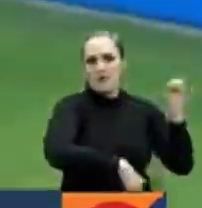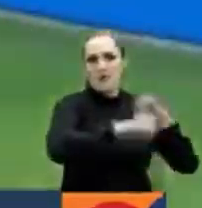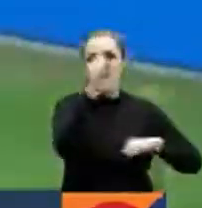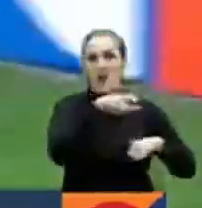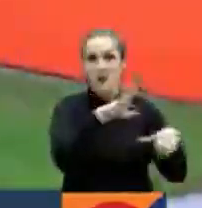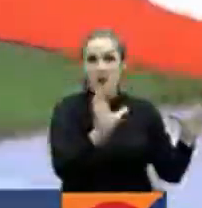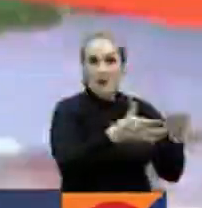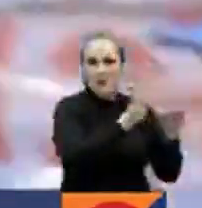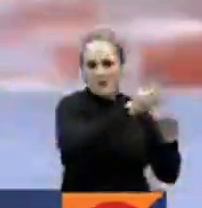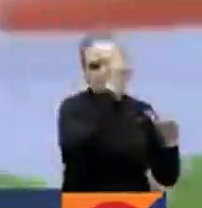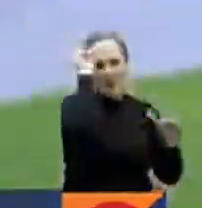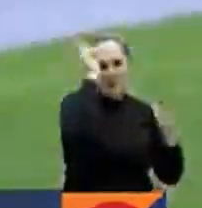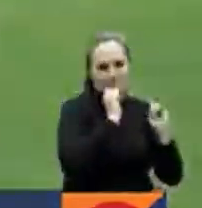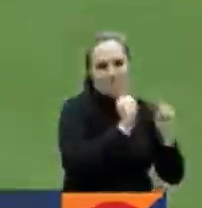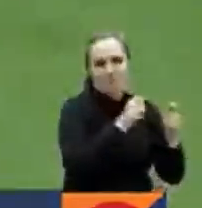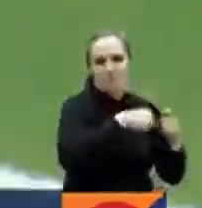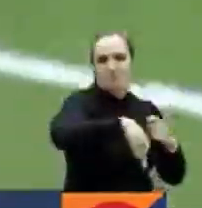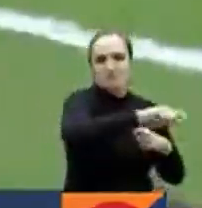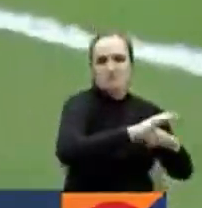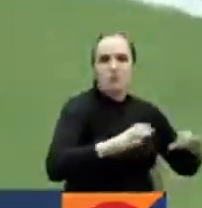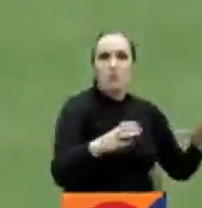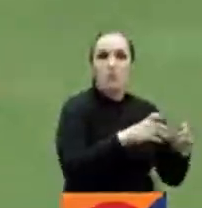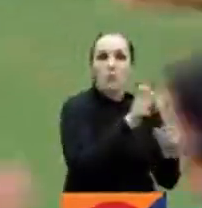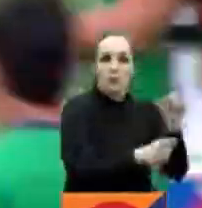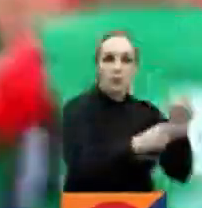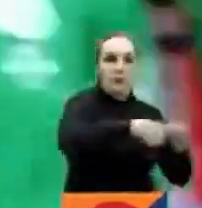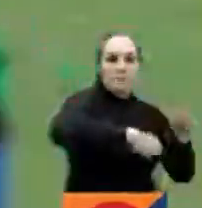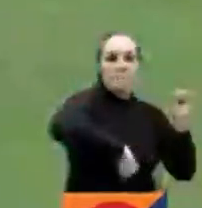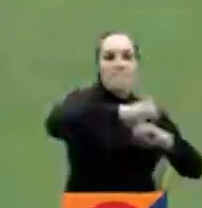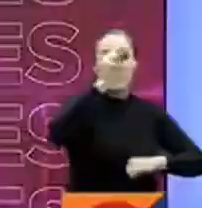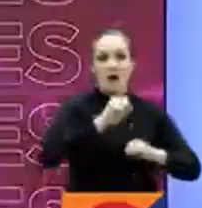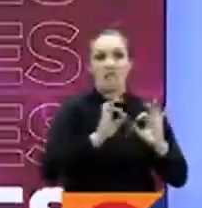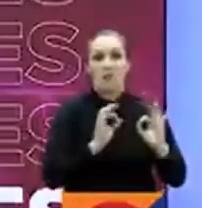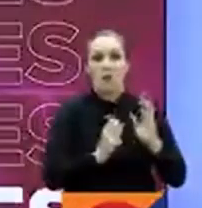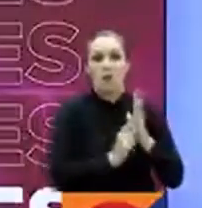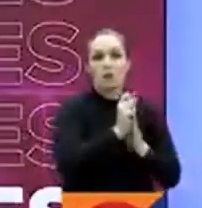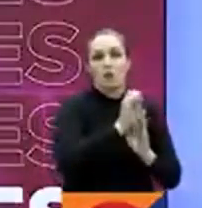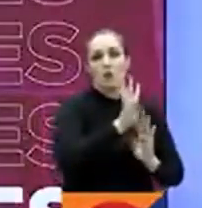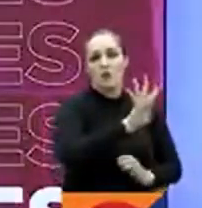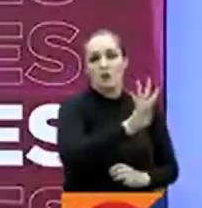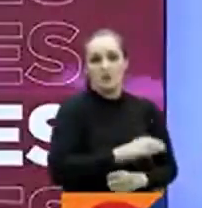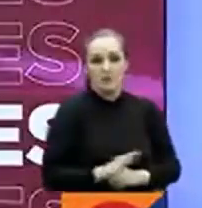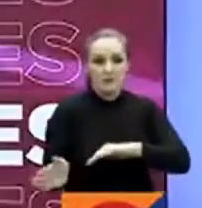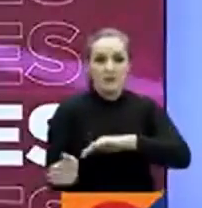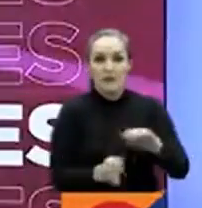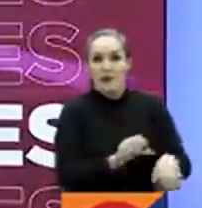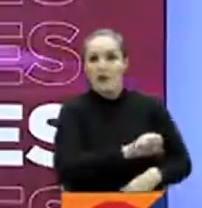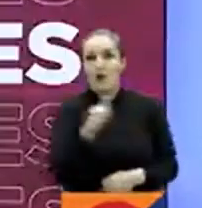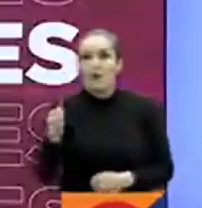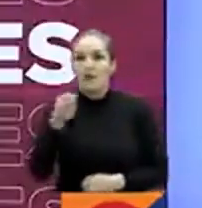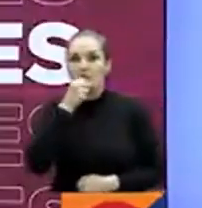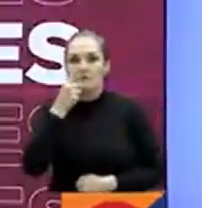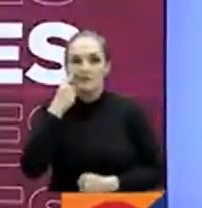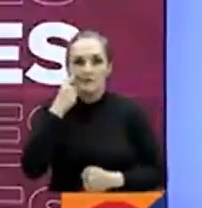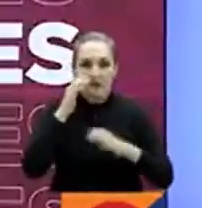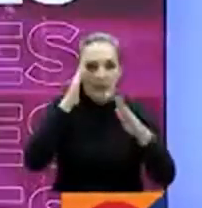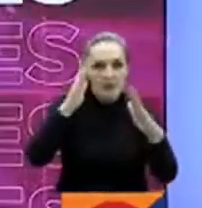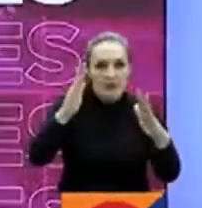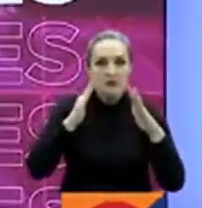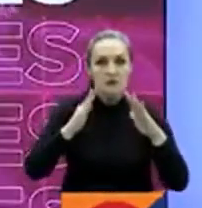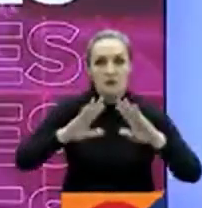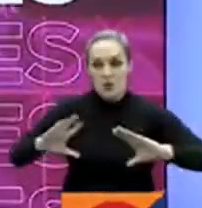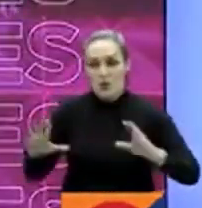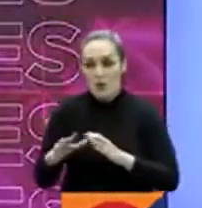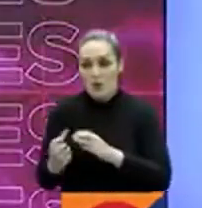guaraníes acumulan cuatro puntos tras el empate de la primera fecha. Seguimos con más noticias y mucha atención que el Deportivo